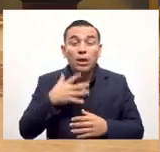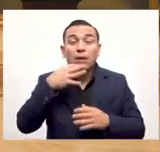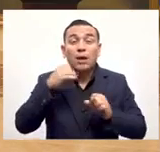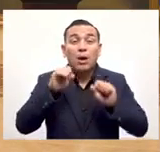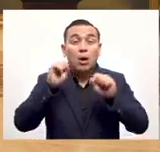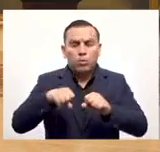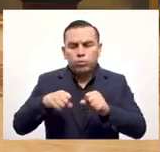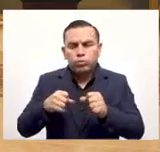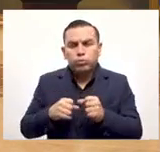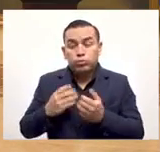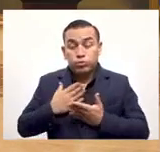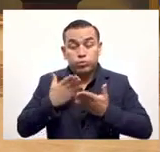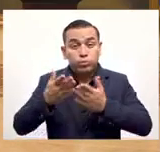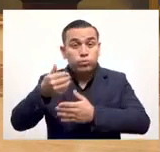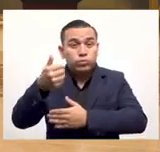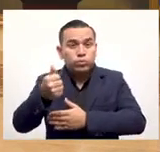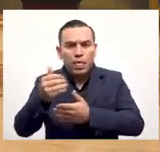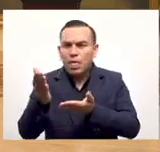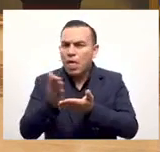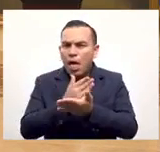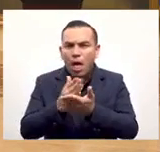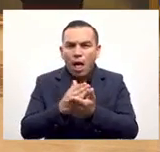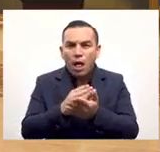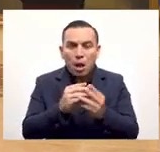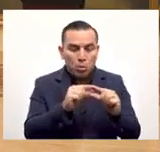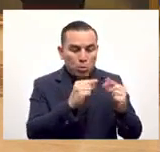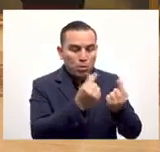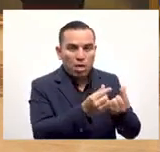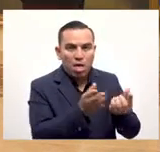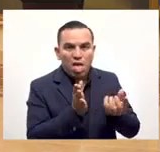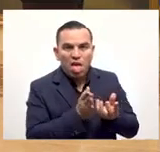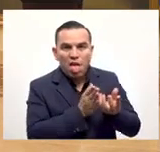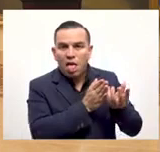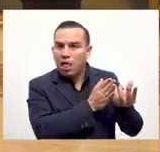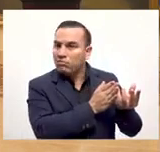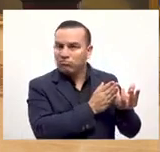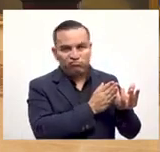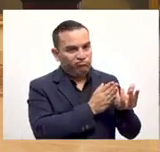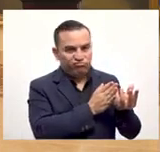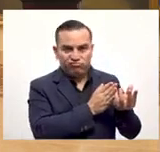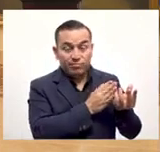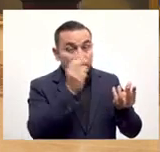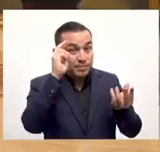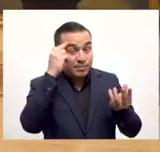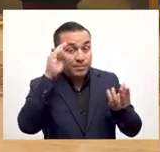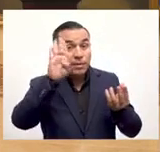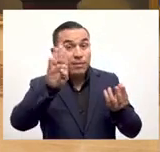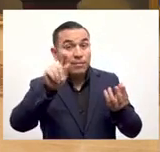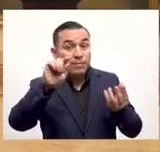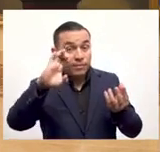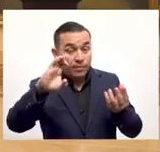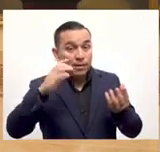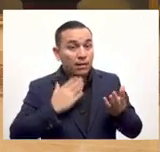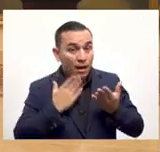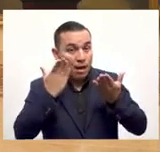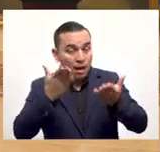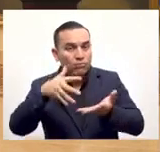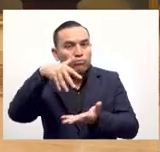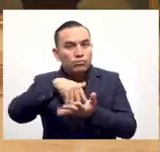para que la gente pueda gozar de los beneficios y no excluir a la población más vulnerable de los beneficios que trae la ley.